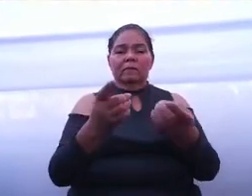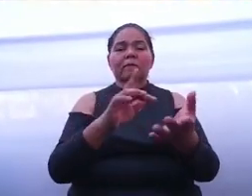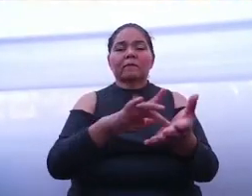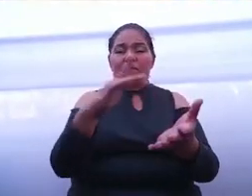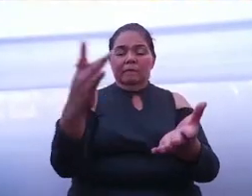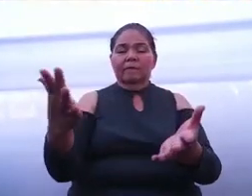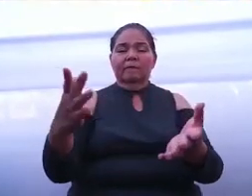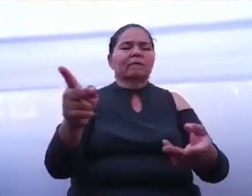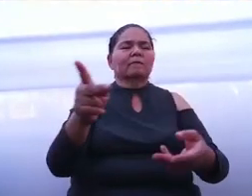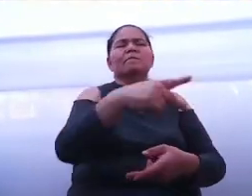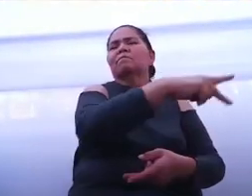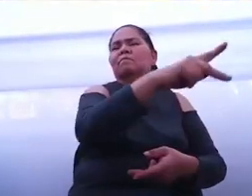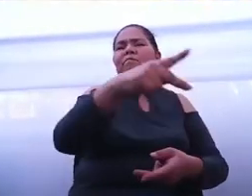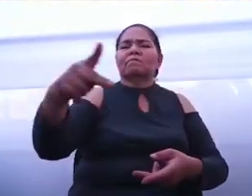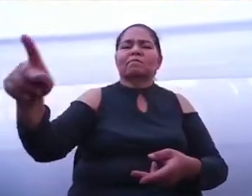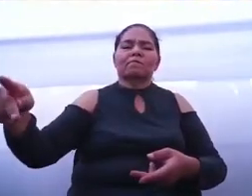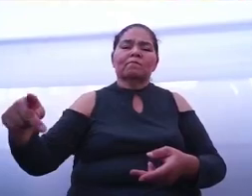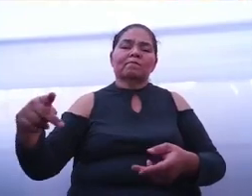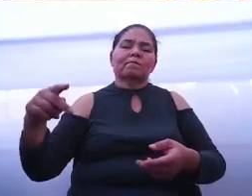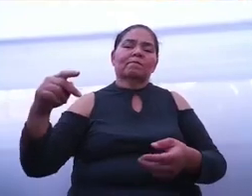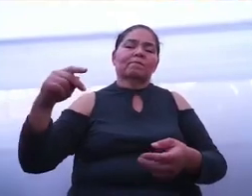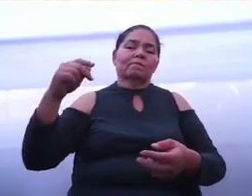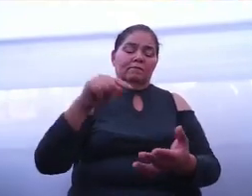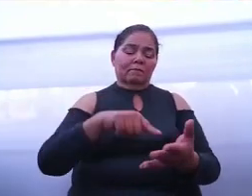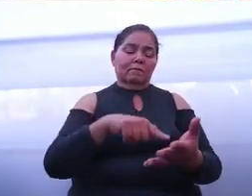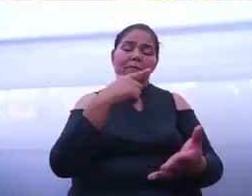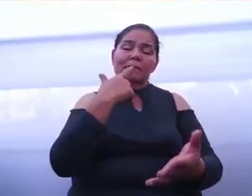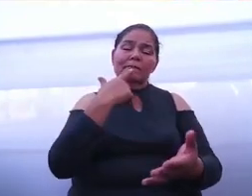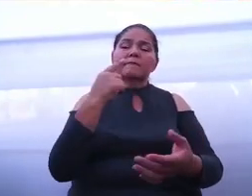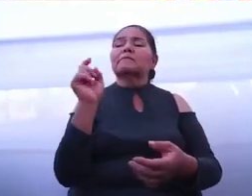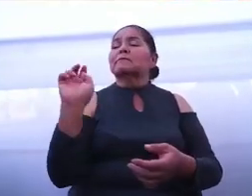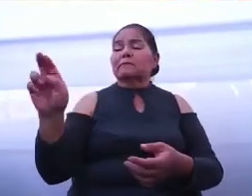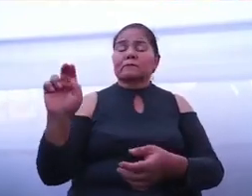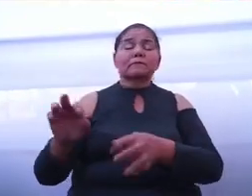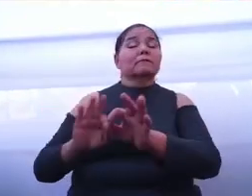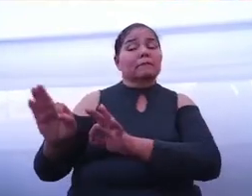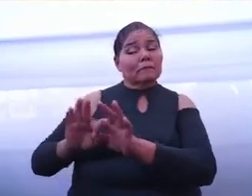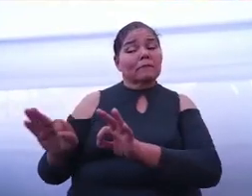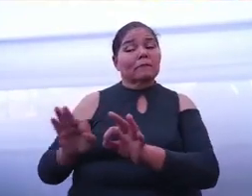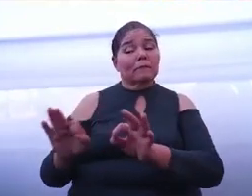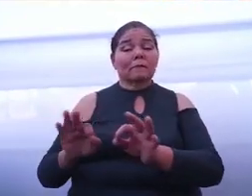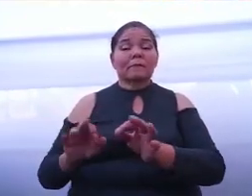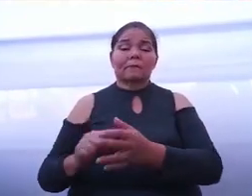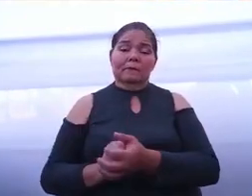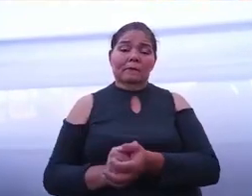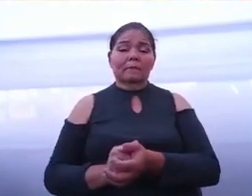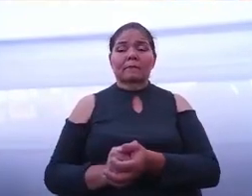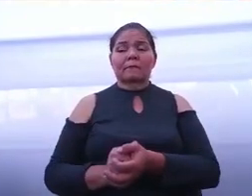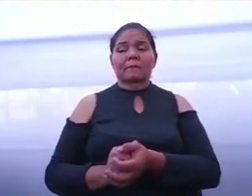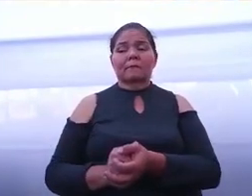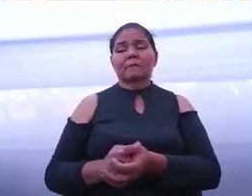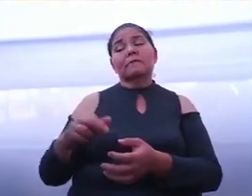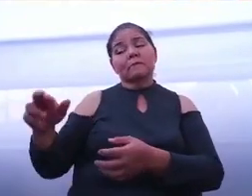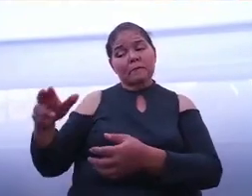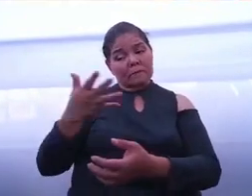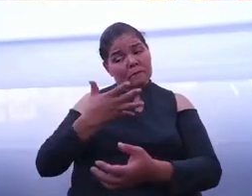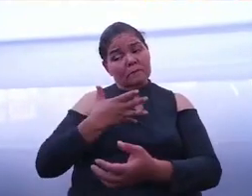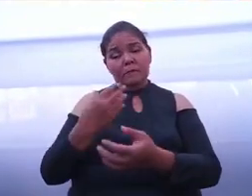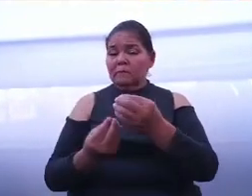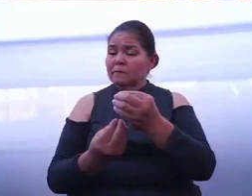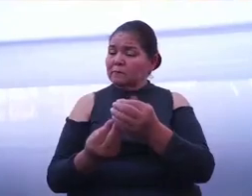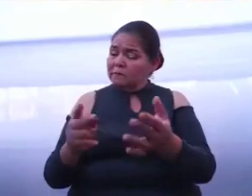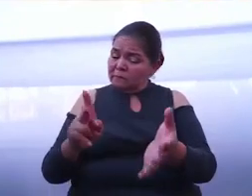pueblo de Celaya por el trabajo que hoy realiza para la recuperación de la paz en nuestra